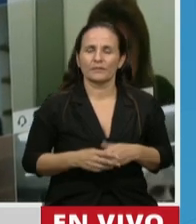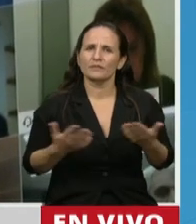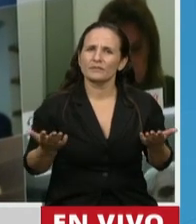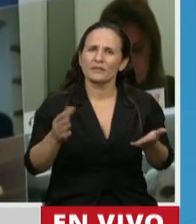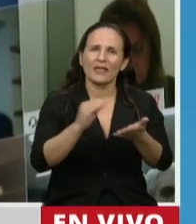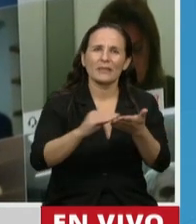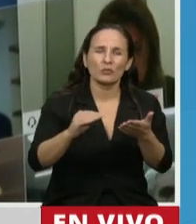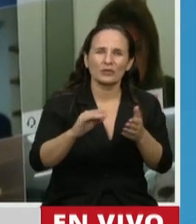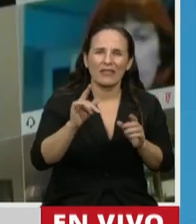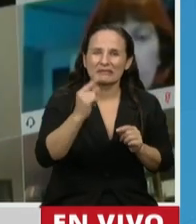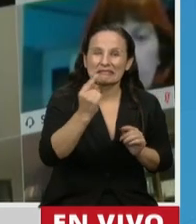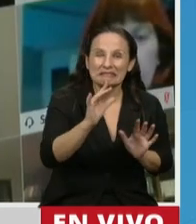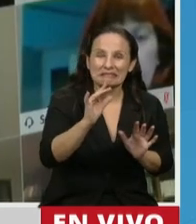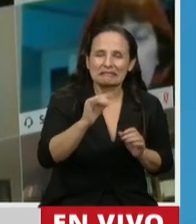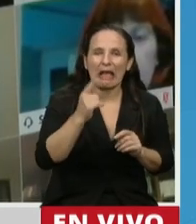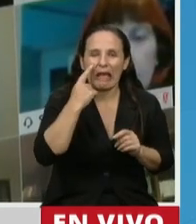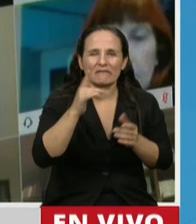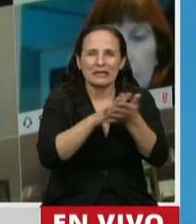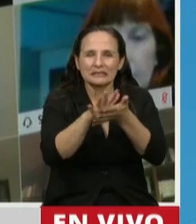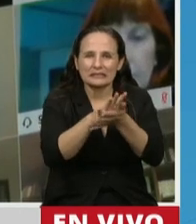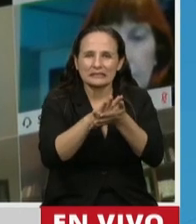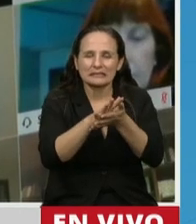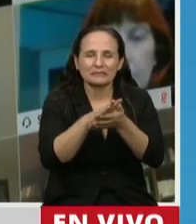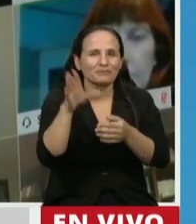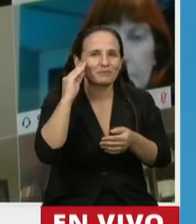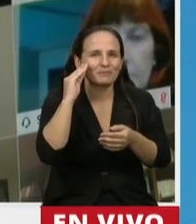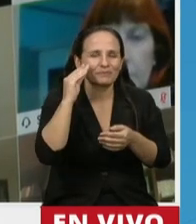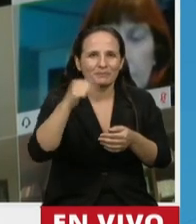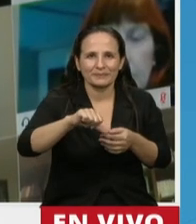Diputada, un segundito por favor, a ver si podemos recuperar el audio.